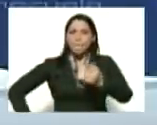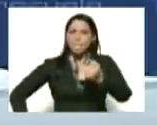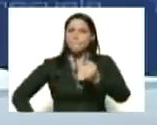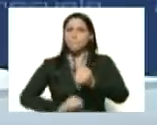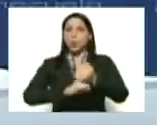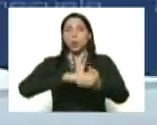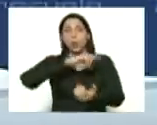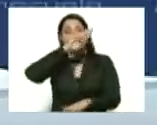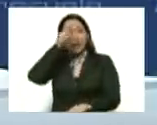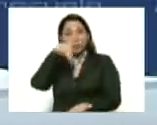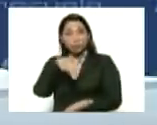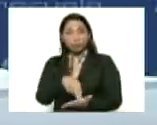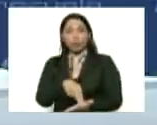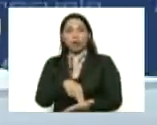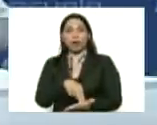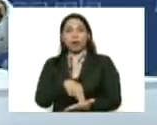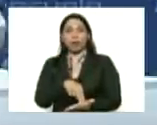nacional